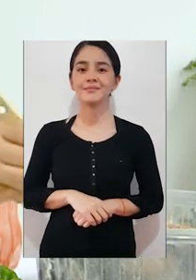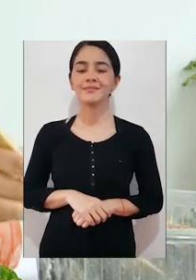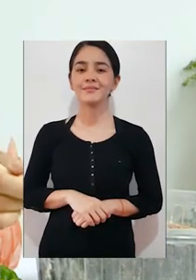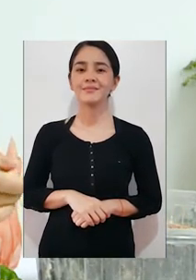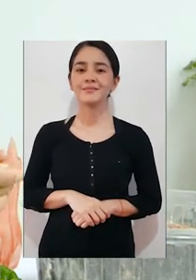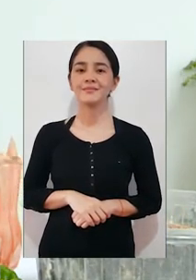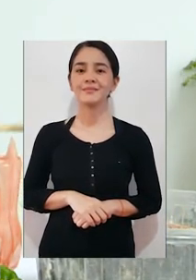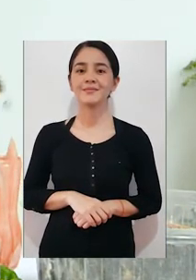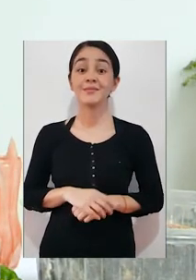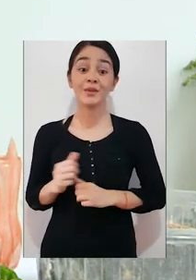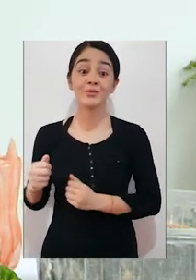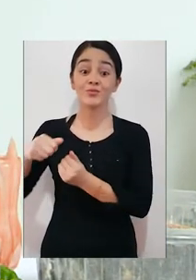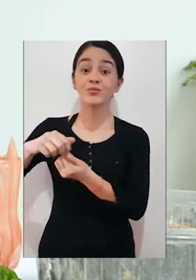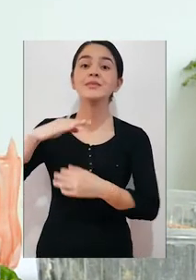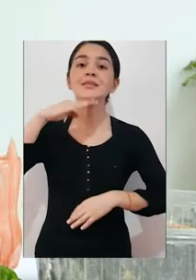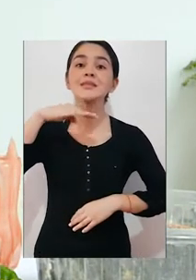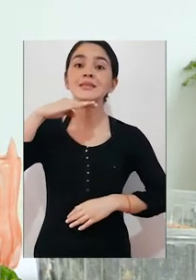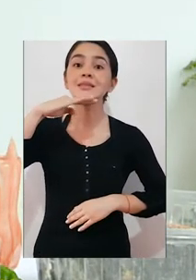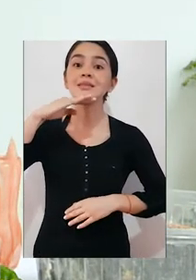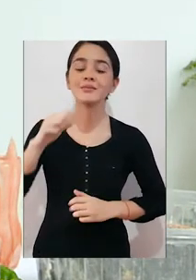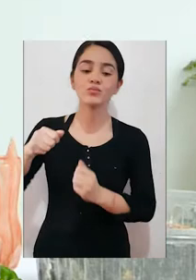lo llenamos todo si